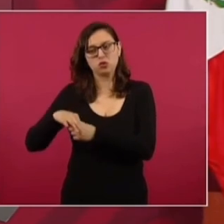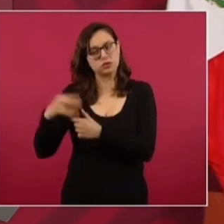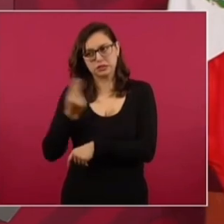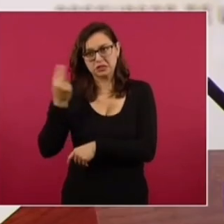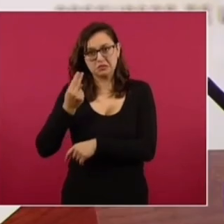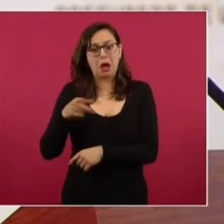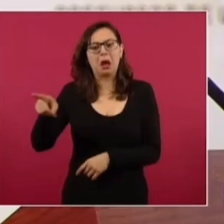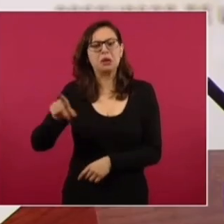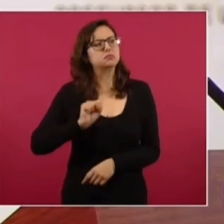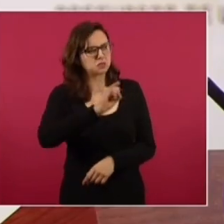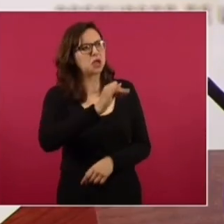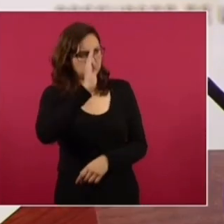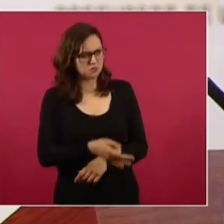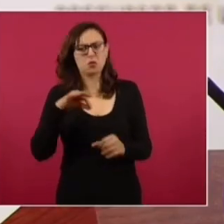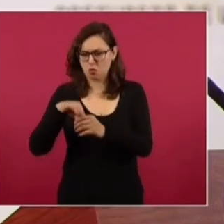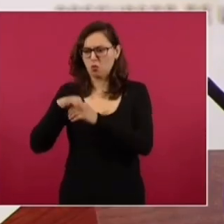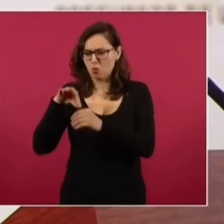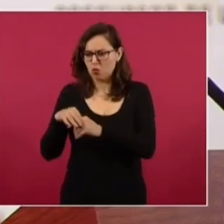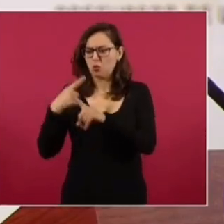se concedió.